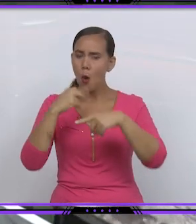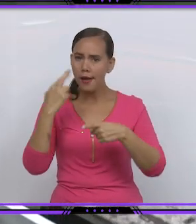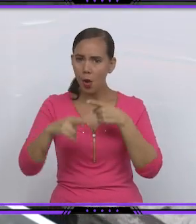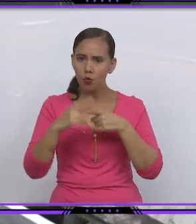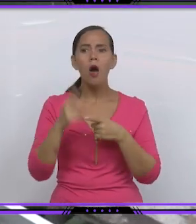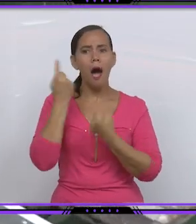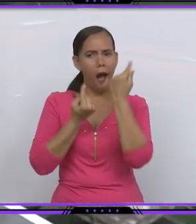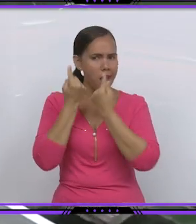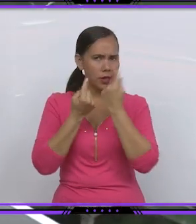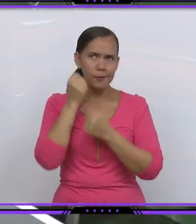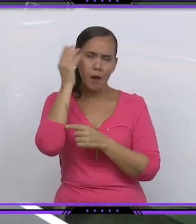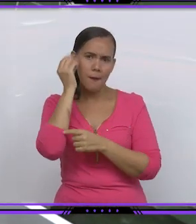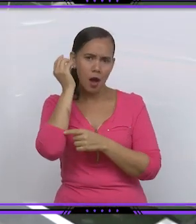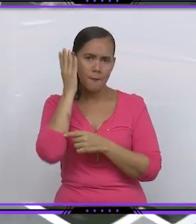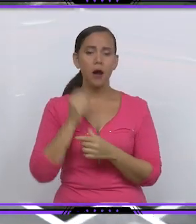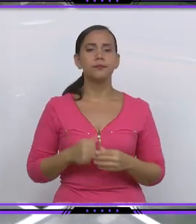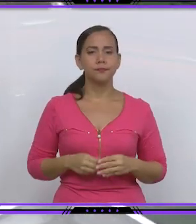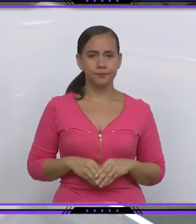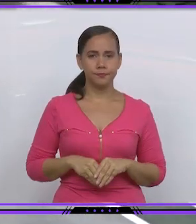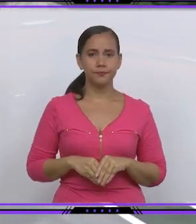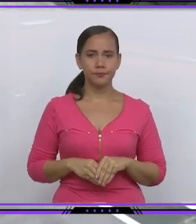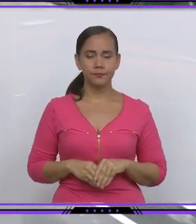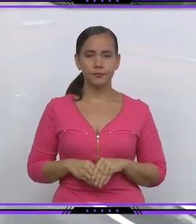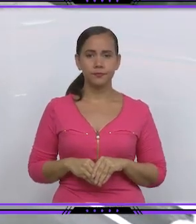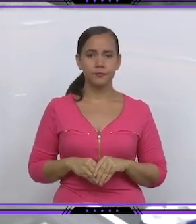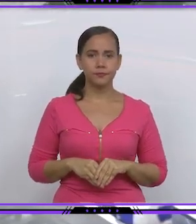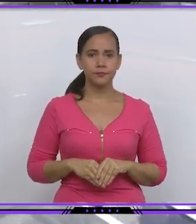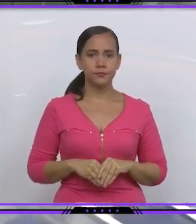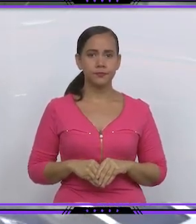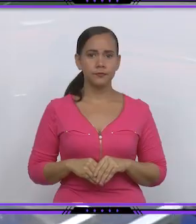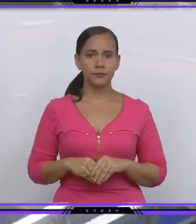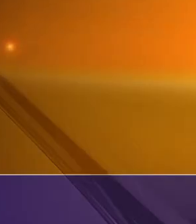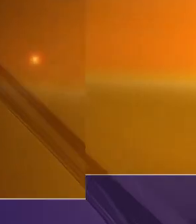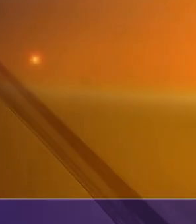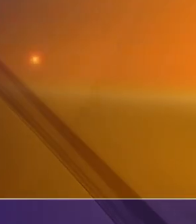importaciones. El camarero fue José Antonio Armas y Alex Yema Quintez León, Sistema Informativo.